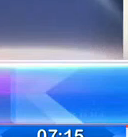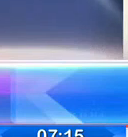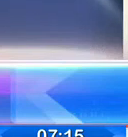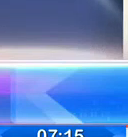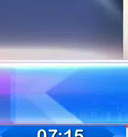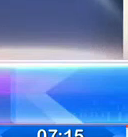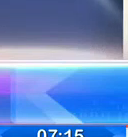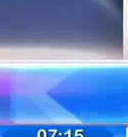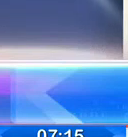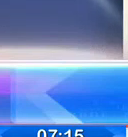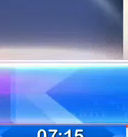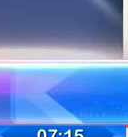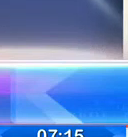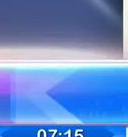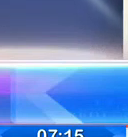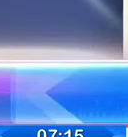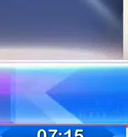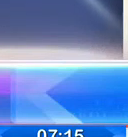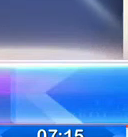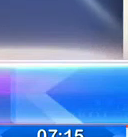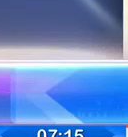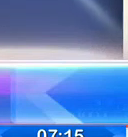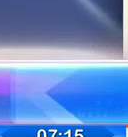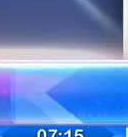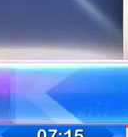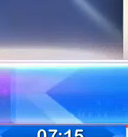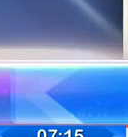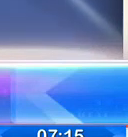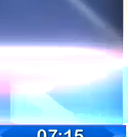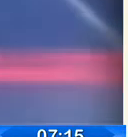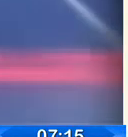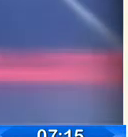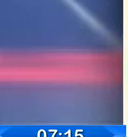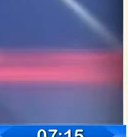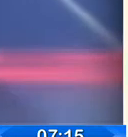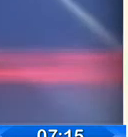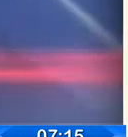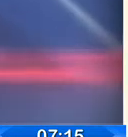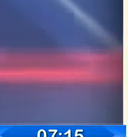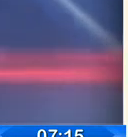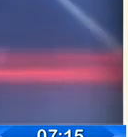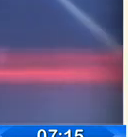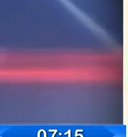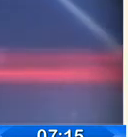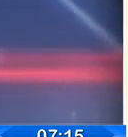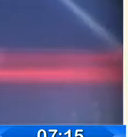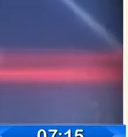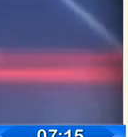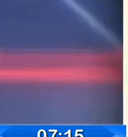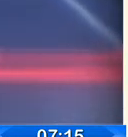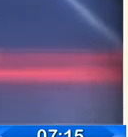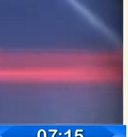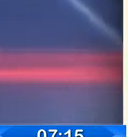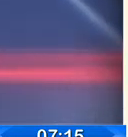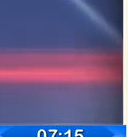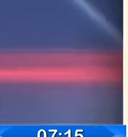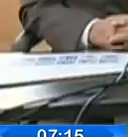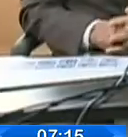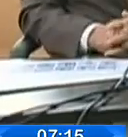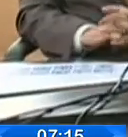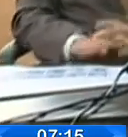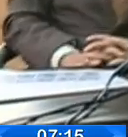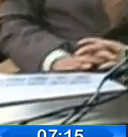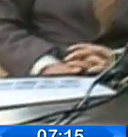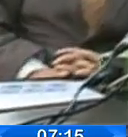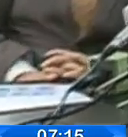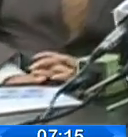y sin juramento desde Venezuela. Esto y más, al retornar, son las 7.15 en la mañana, la temperatura en Quito ya subió, 6 grados centígrados.